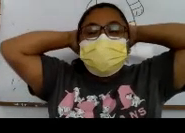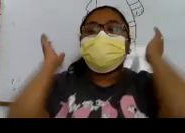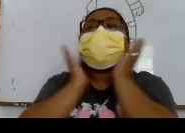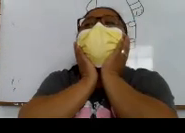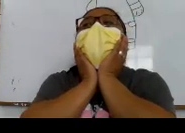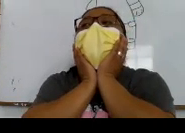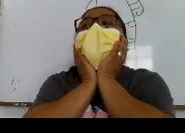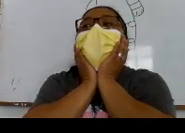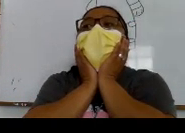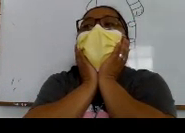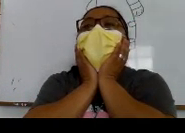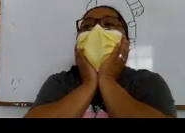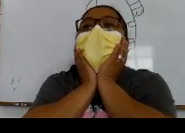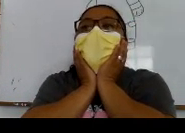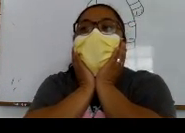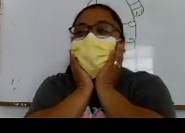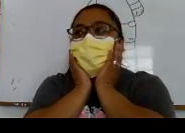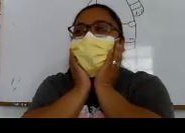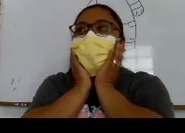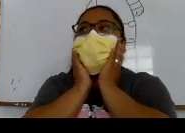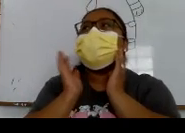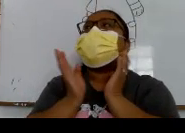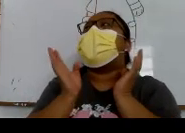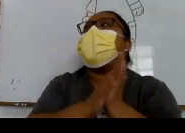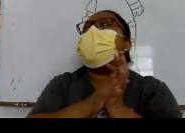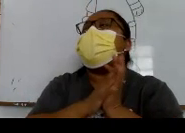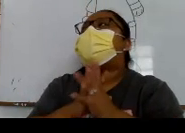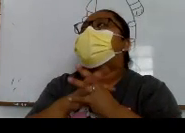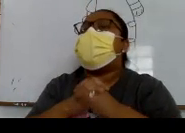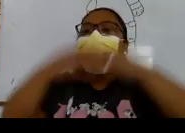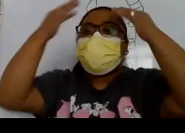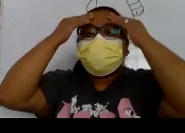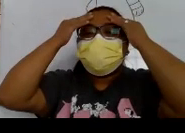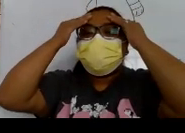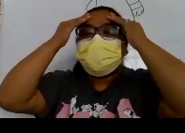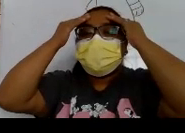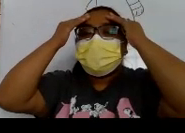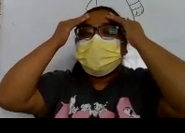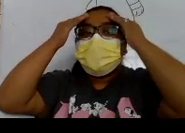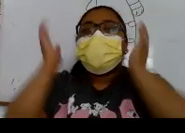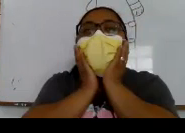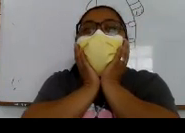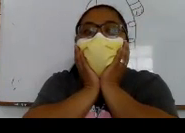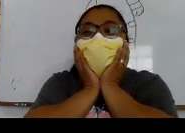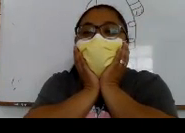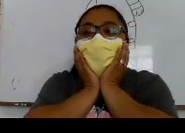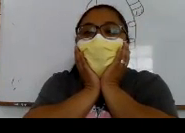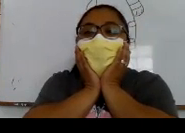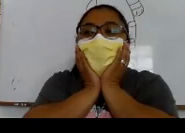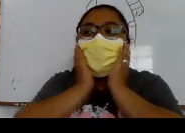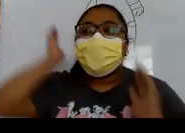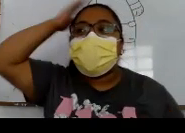¿Dónde están las pestañas? Rápido, rápido, ¿dónde está la boca? Aquí. Los ojos.